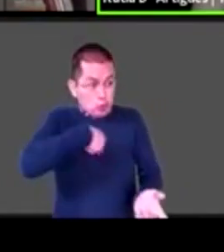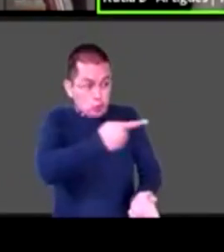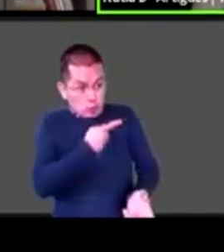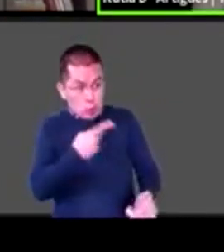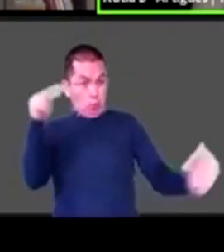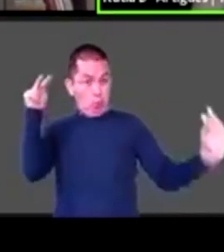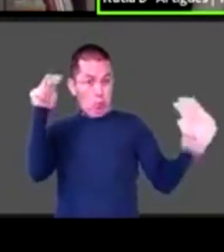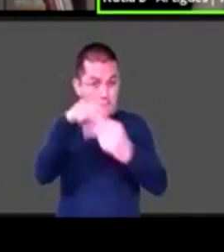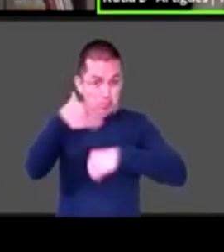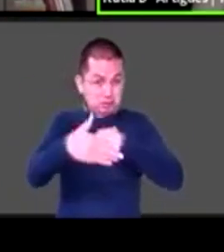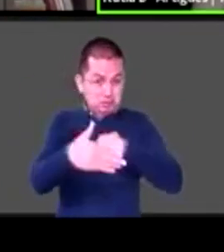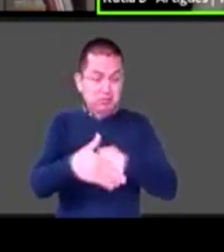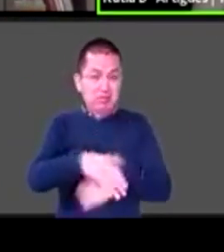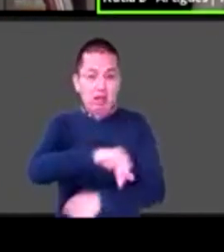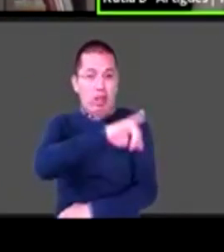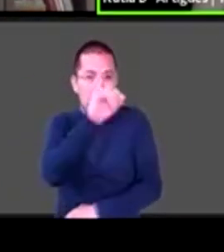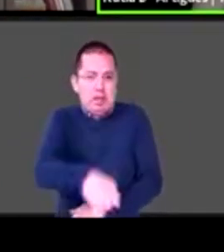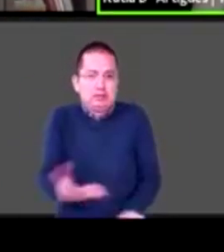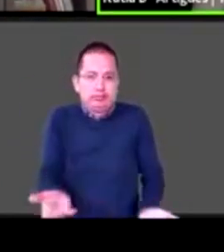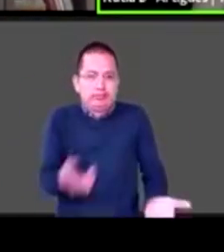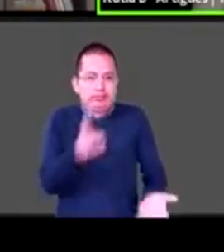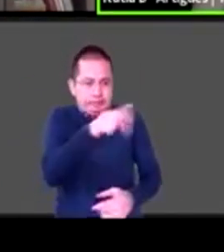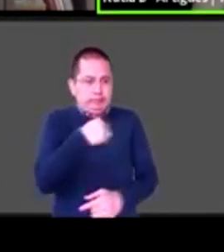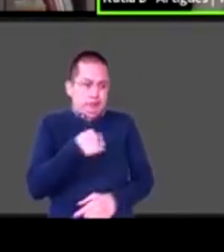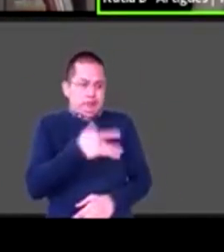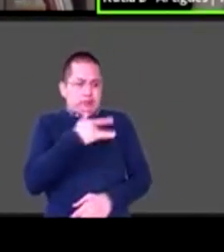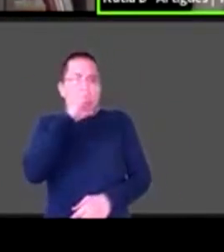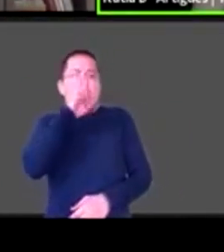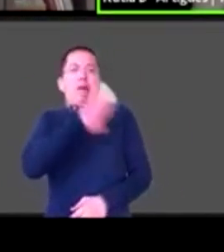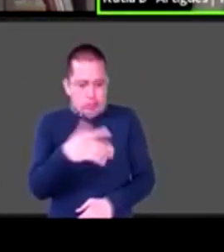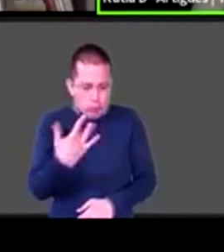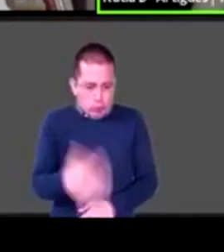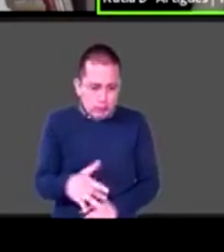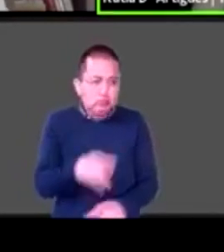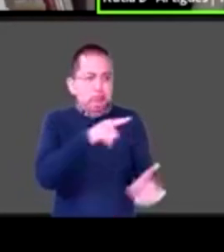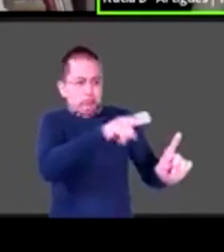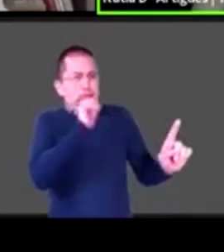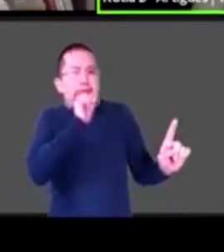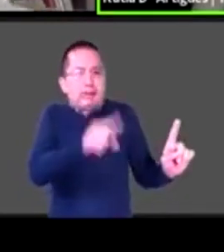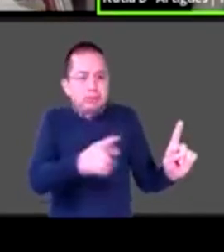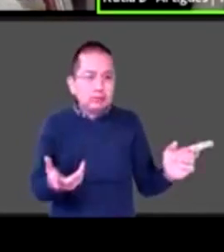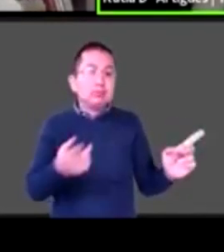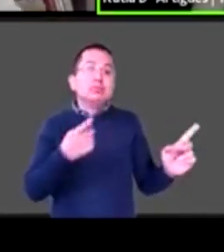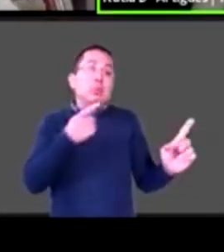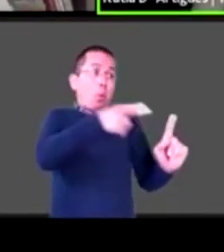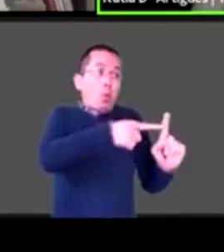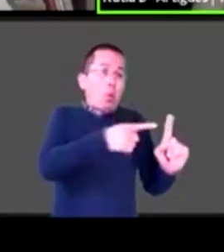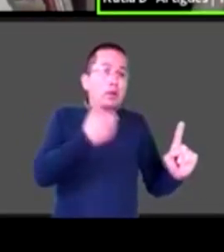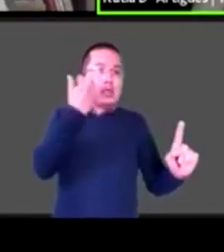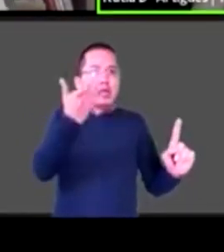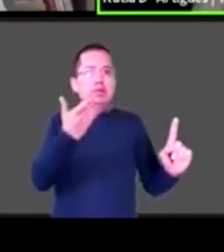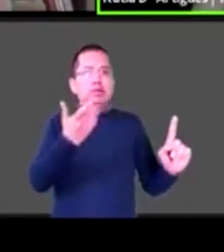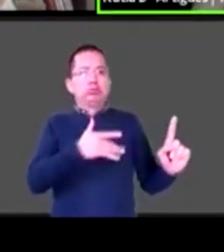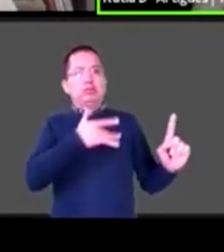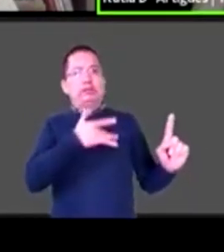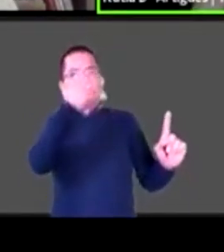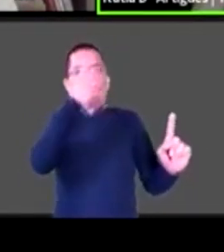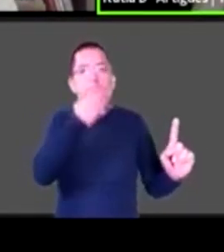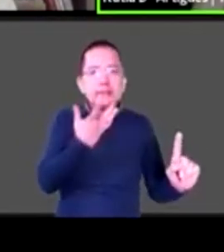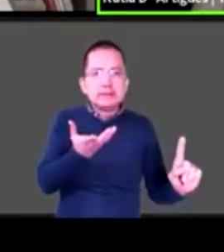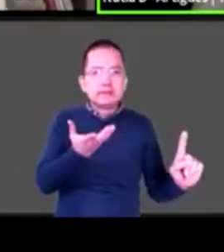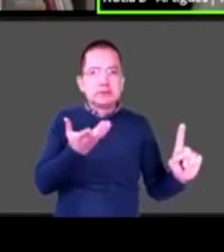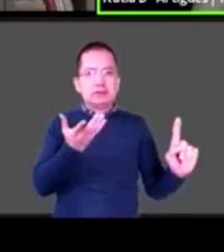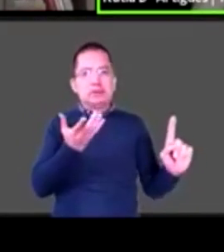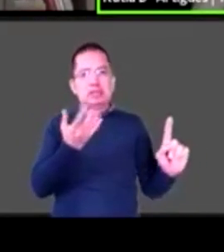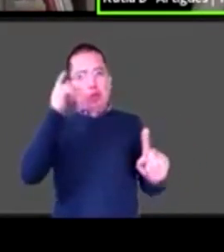triste o enojado o cansado, porque esto es algo que vivimos todos en la familia y a todos nos está doliendo.